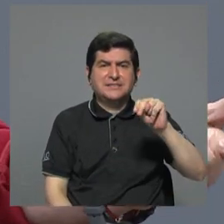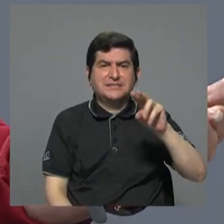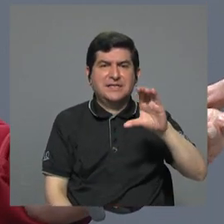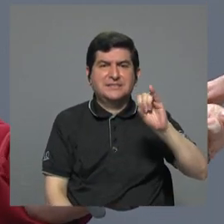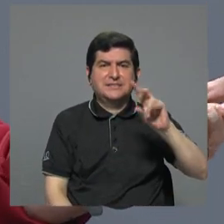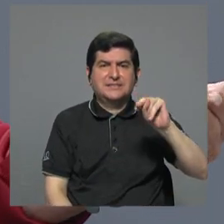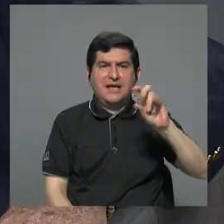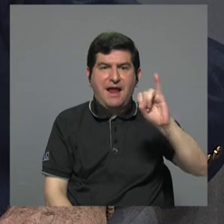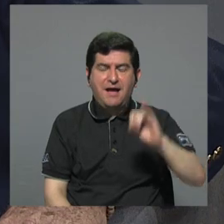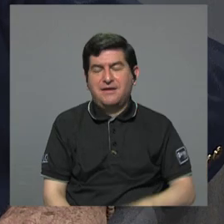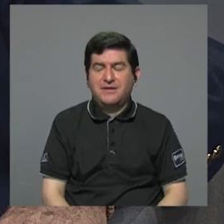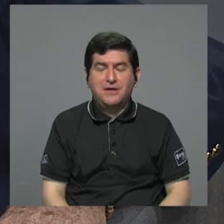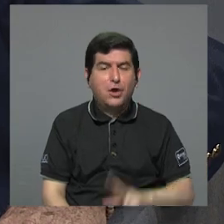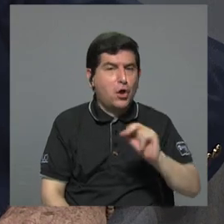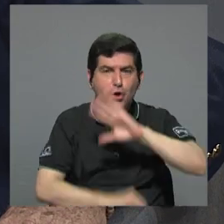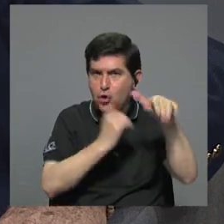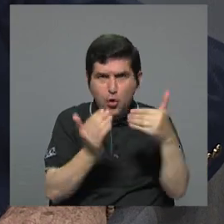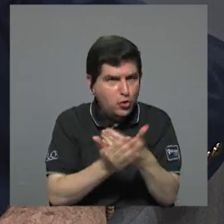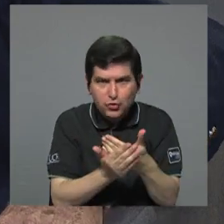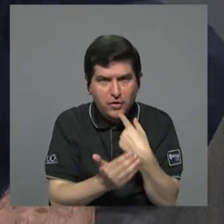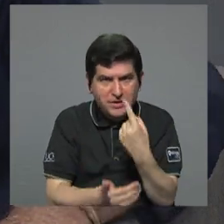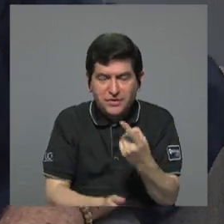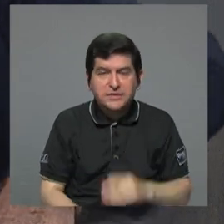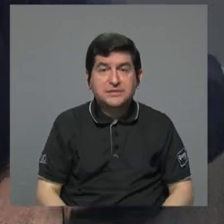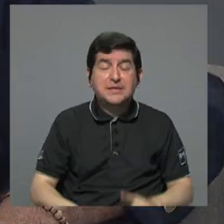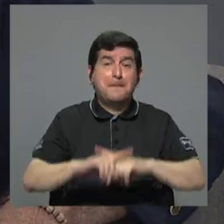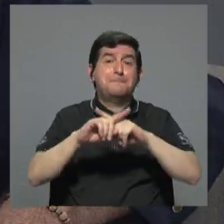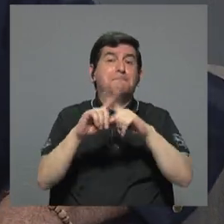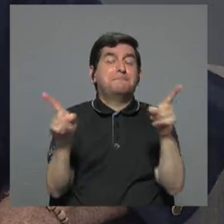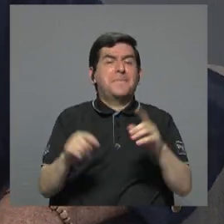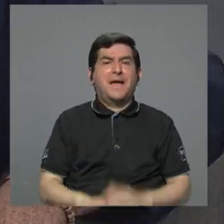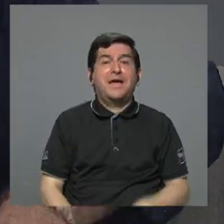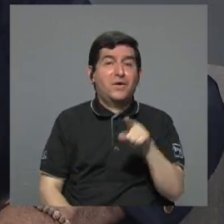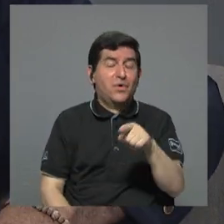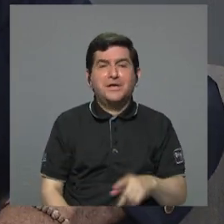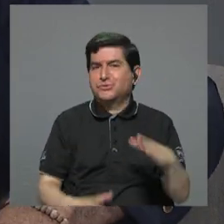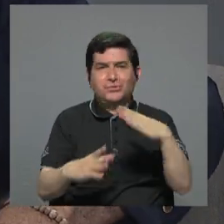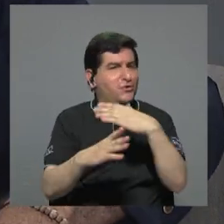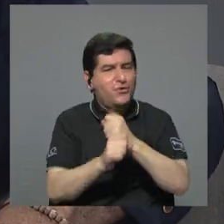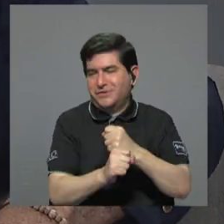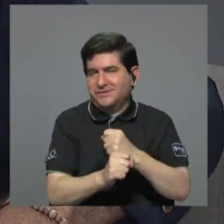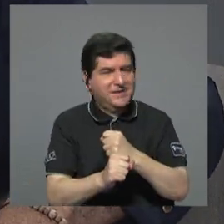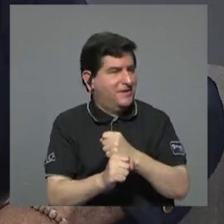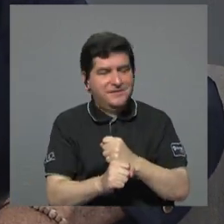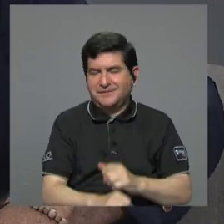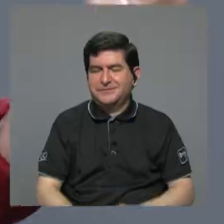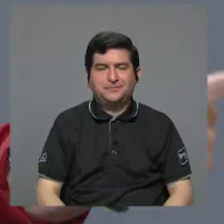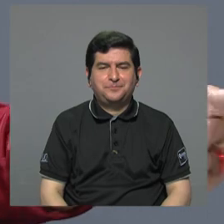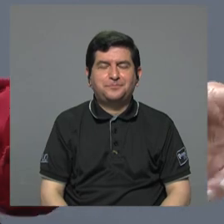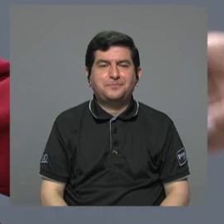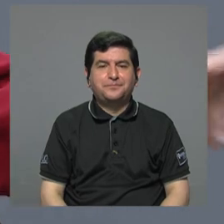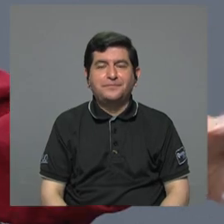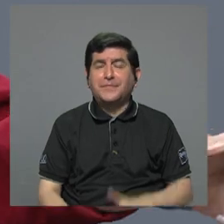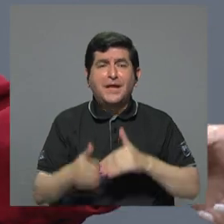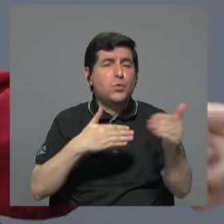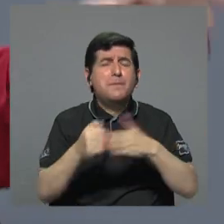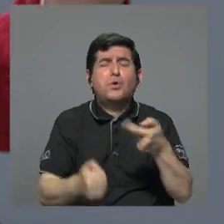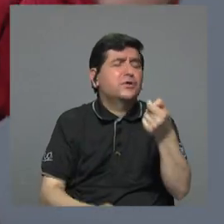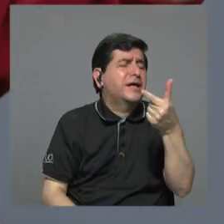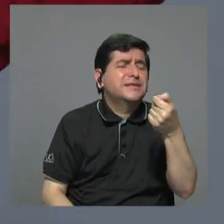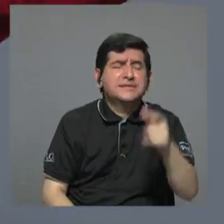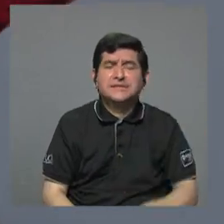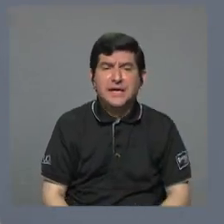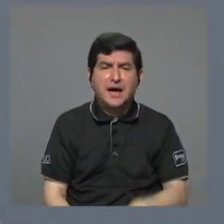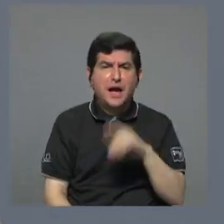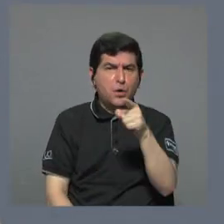Mire, doña María Lucía, yo al principio... eso no se hace, aunque sea poquito, aunque